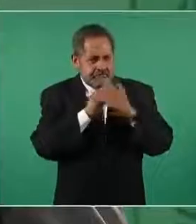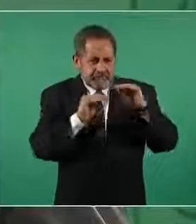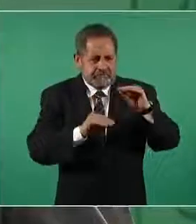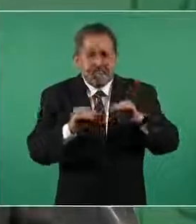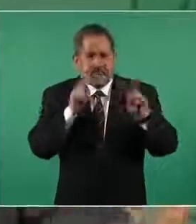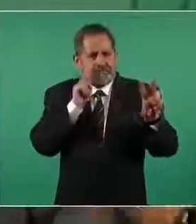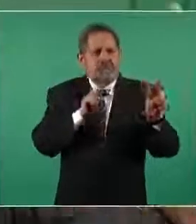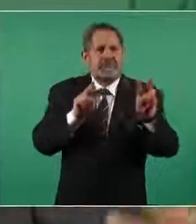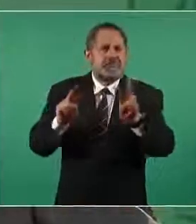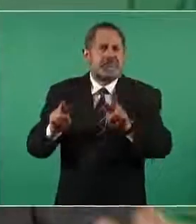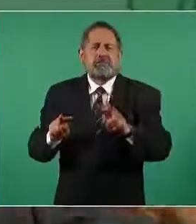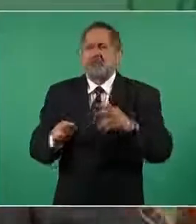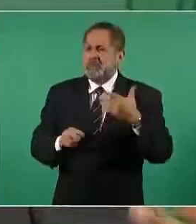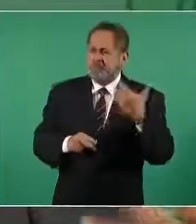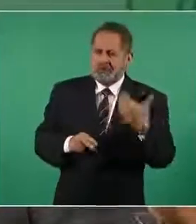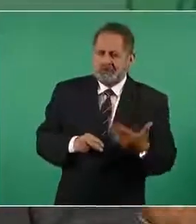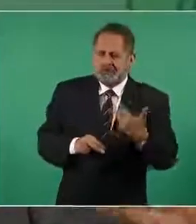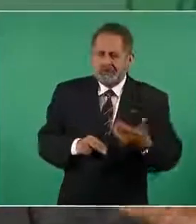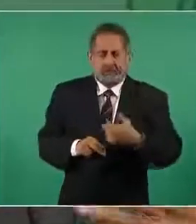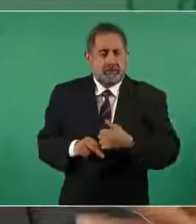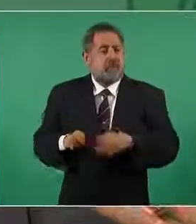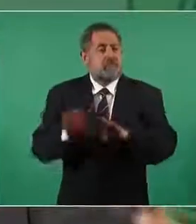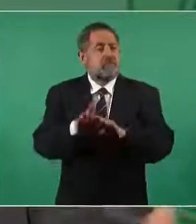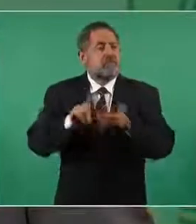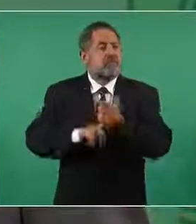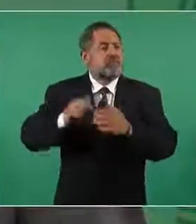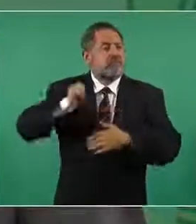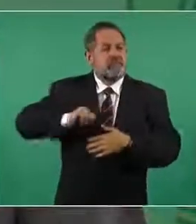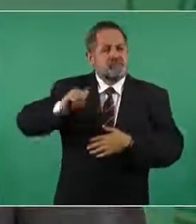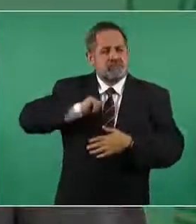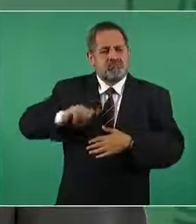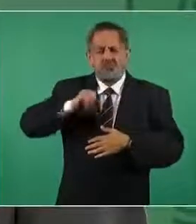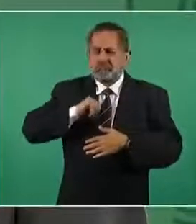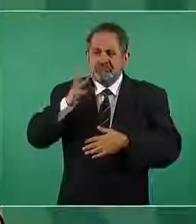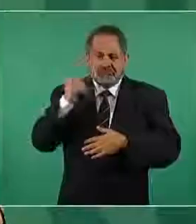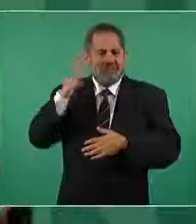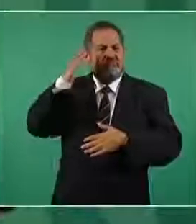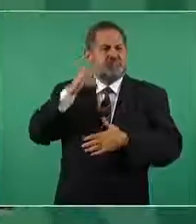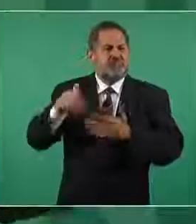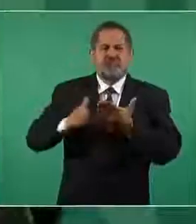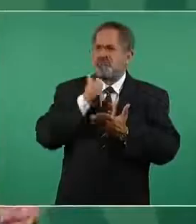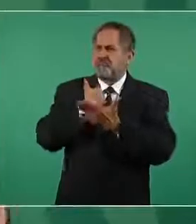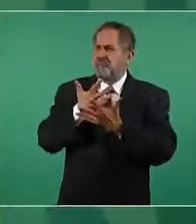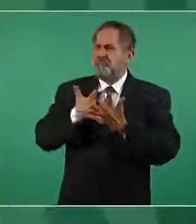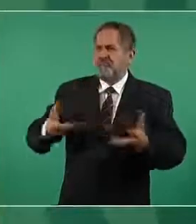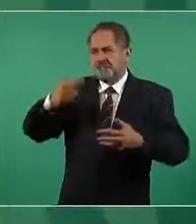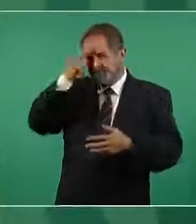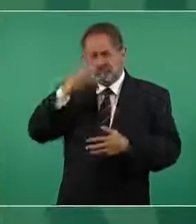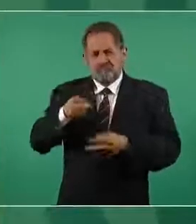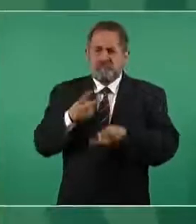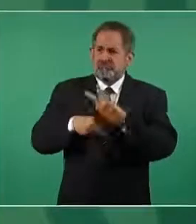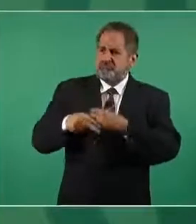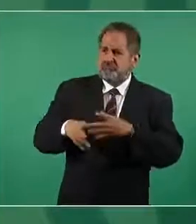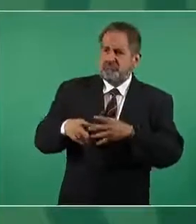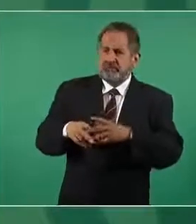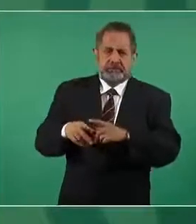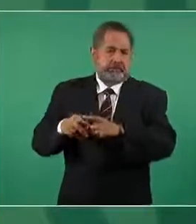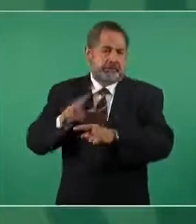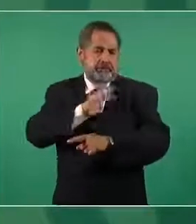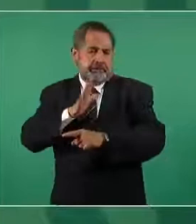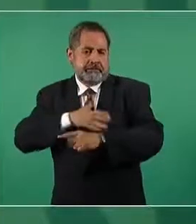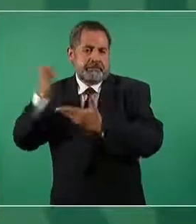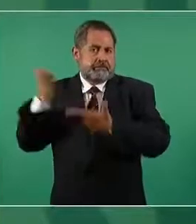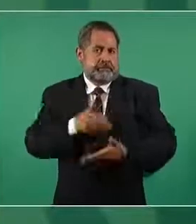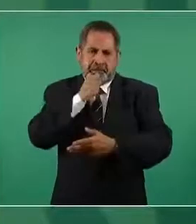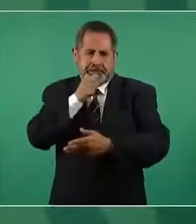la importancia de las grandes civilizaciones que florecieron en México antes de la